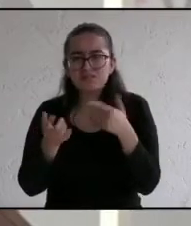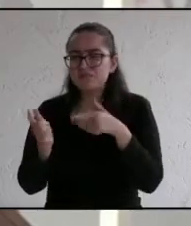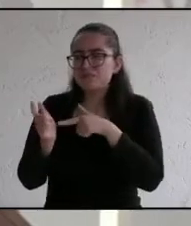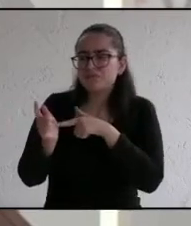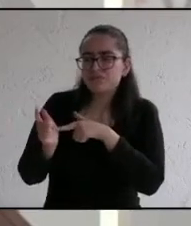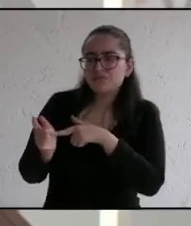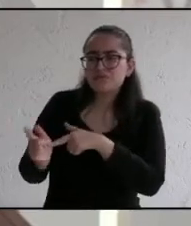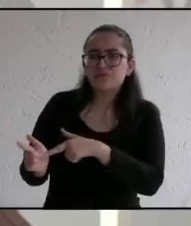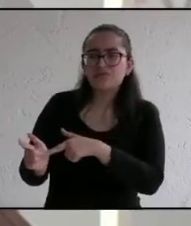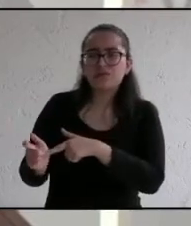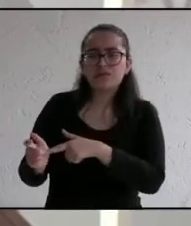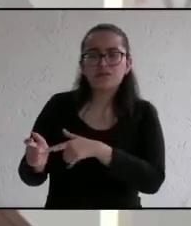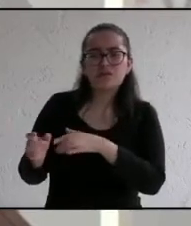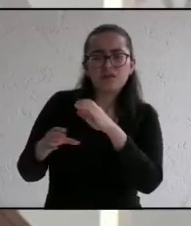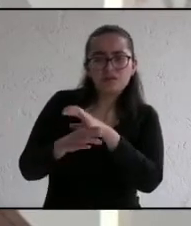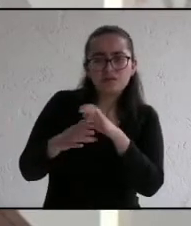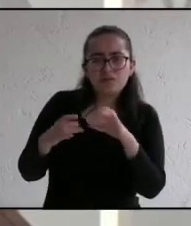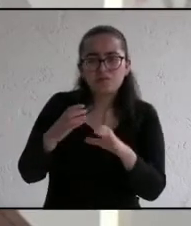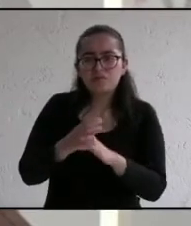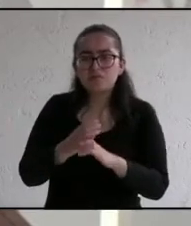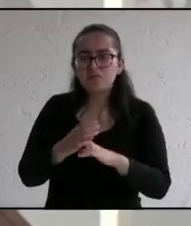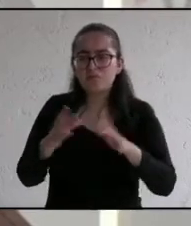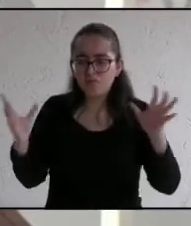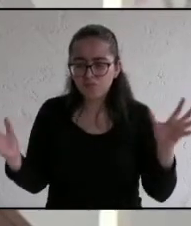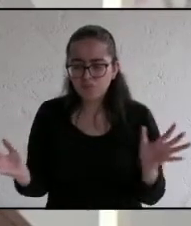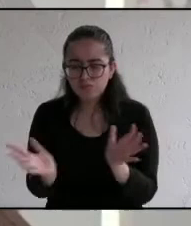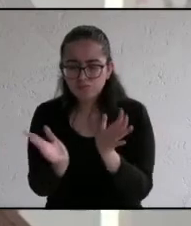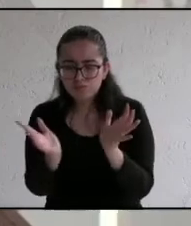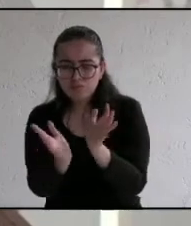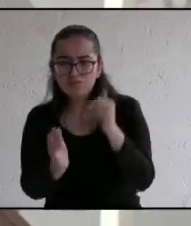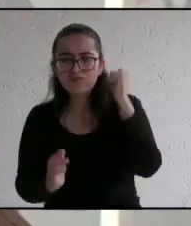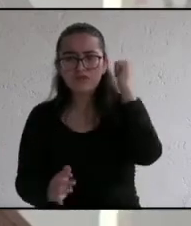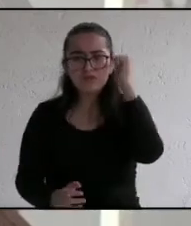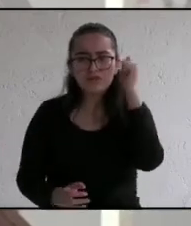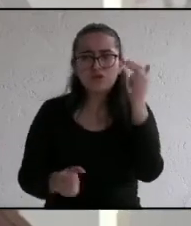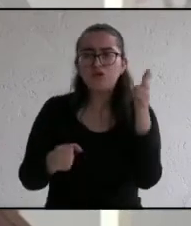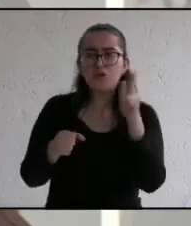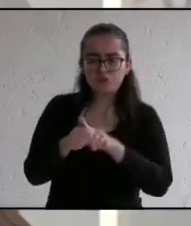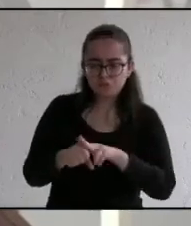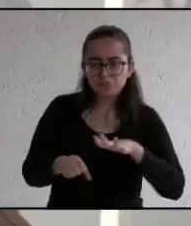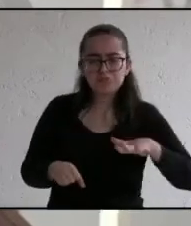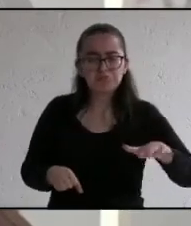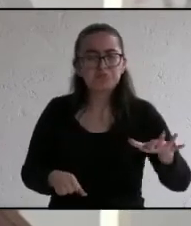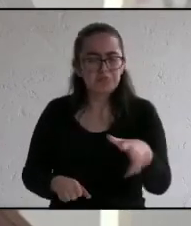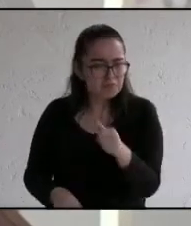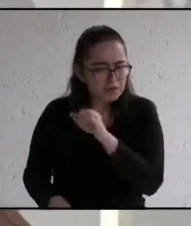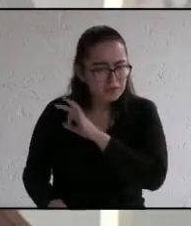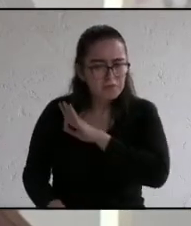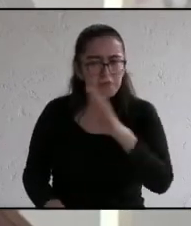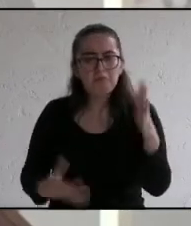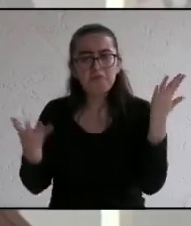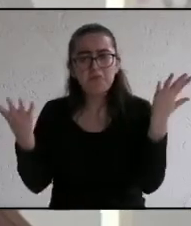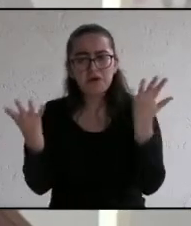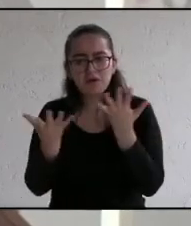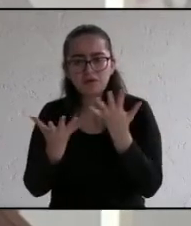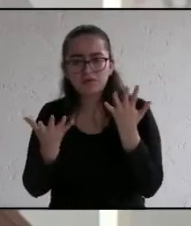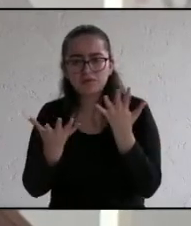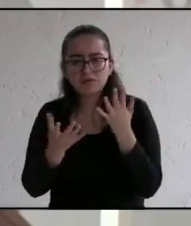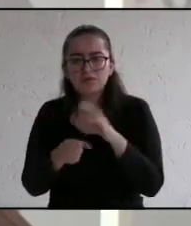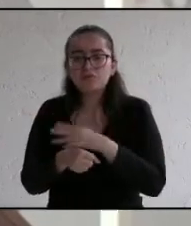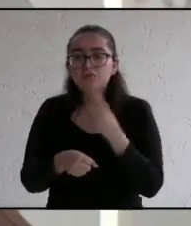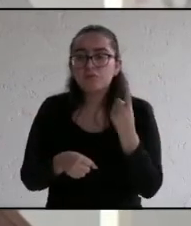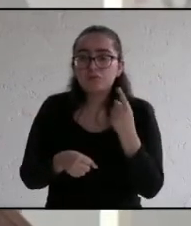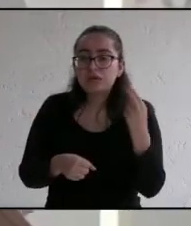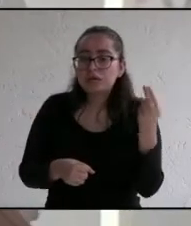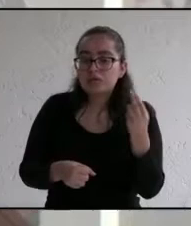y sacar adelante nuestro municipio. Claro que el hospital de zona se puede hacer y sobre todo porque es tan necesario